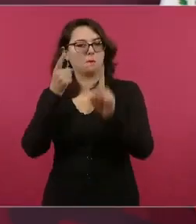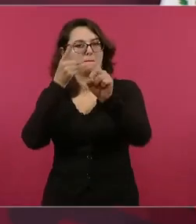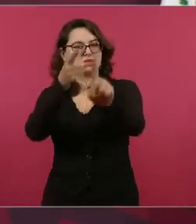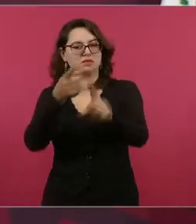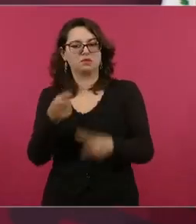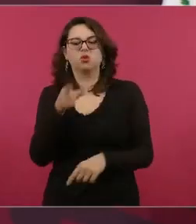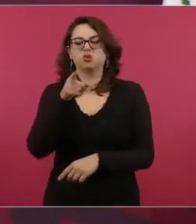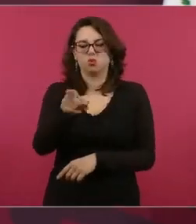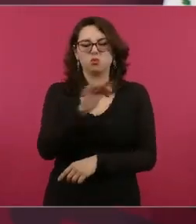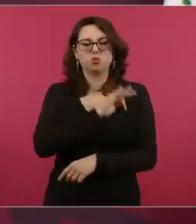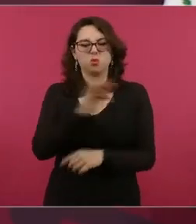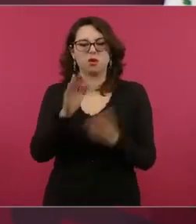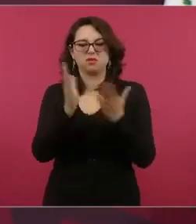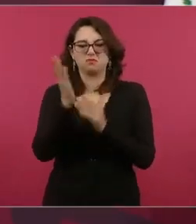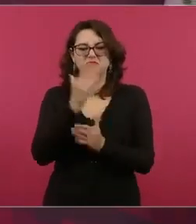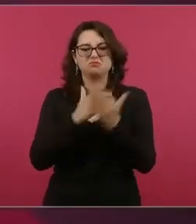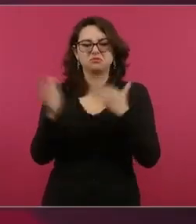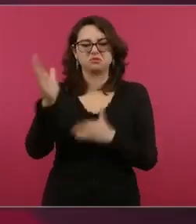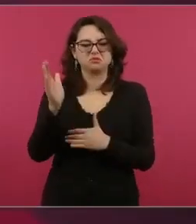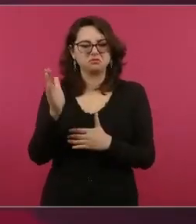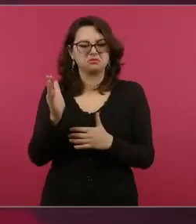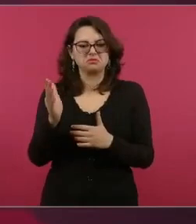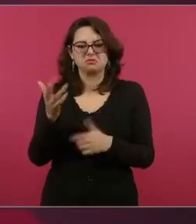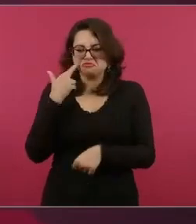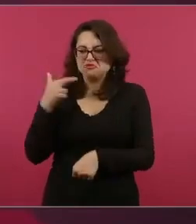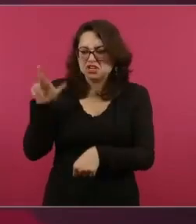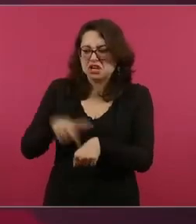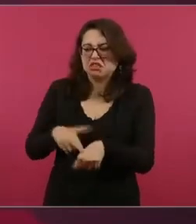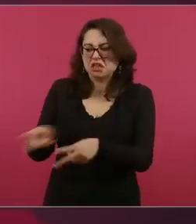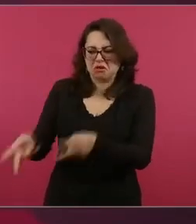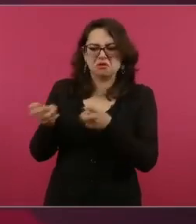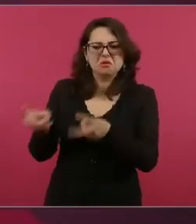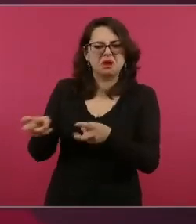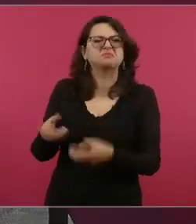conviertas en un triunfador. Si robas, no importa,